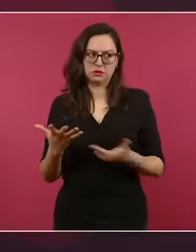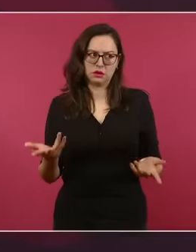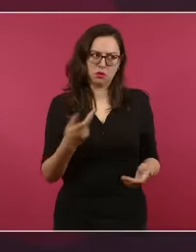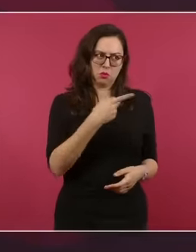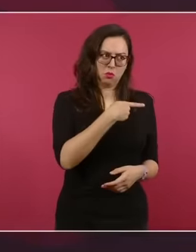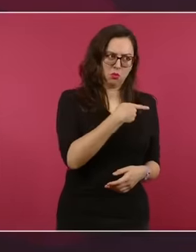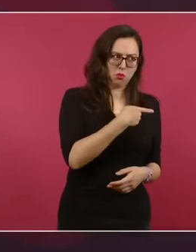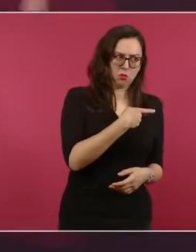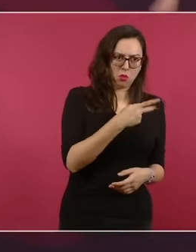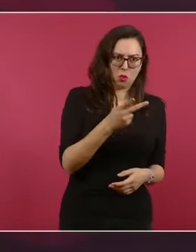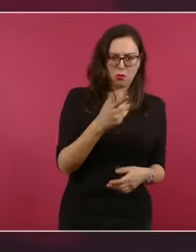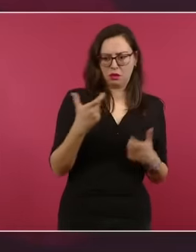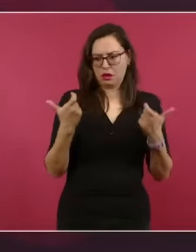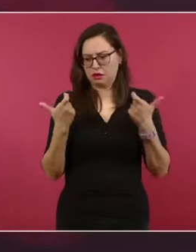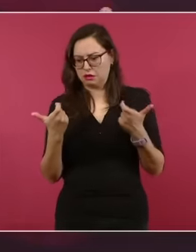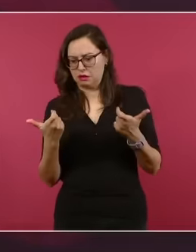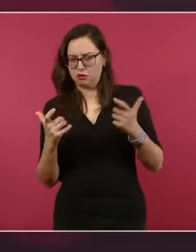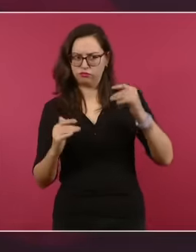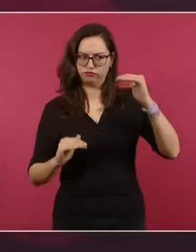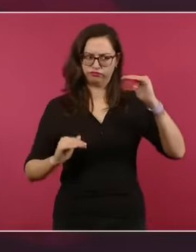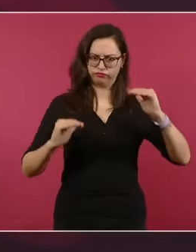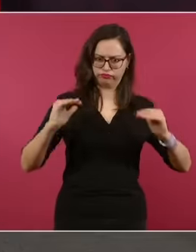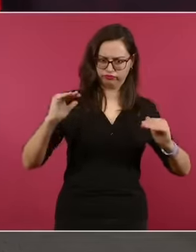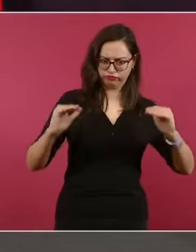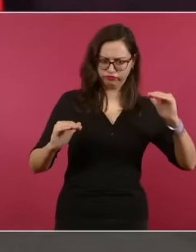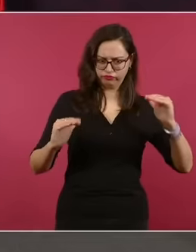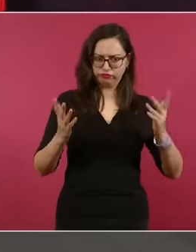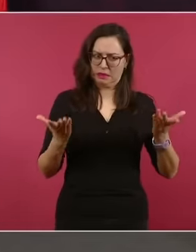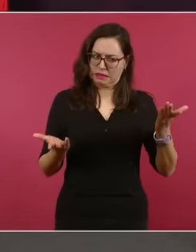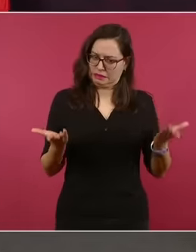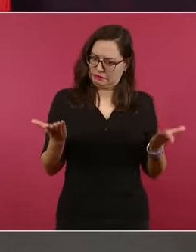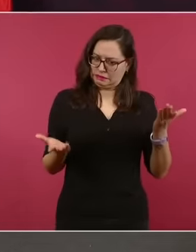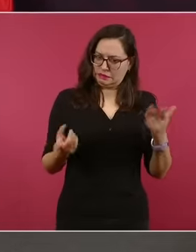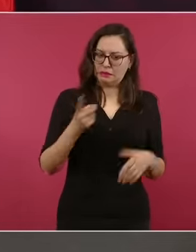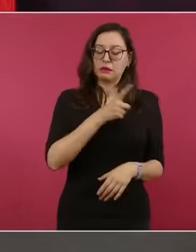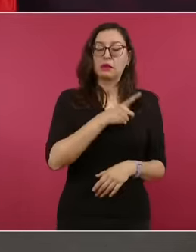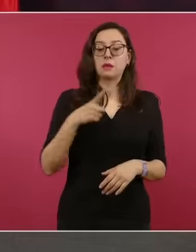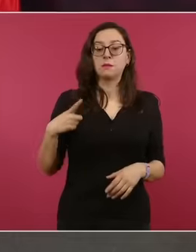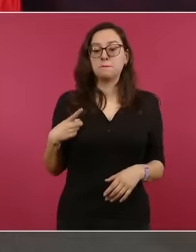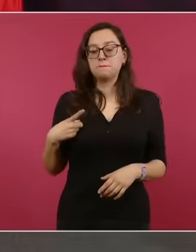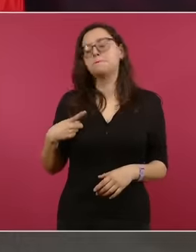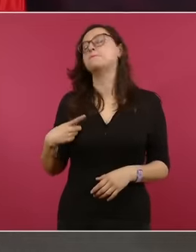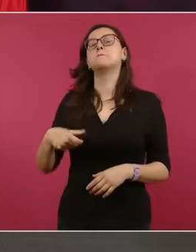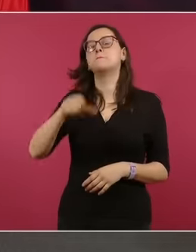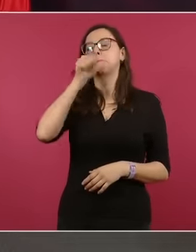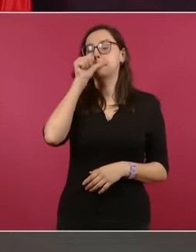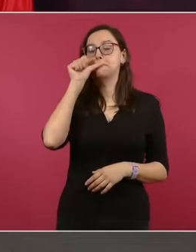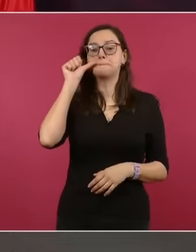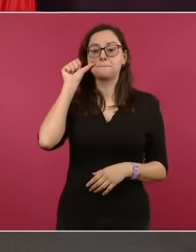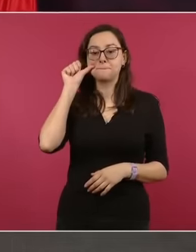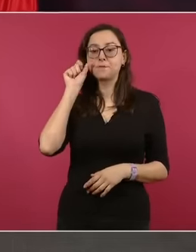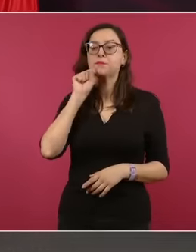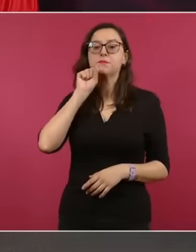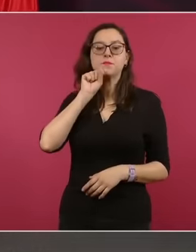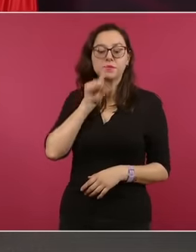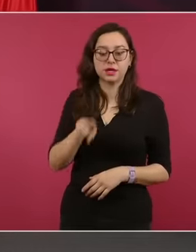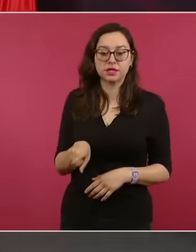y Juárez igual. Igual, cuando